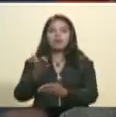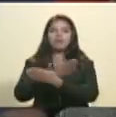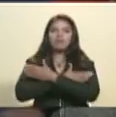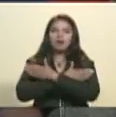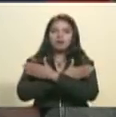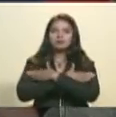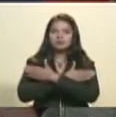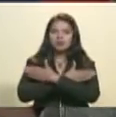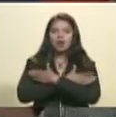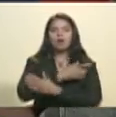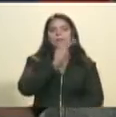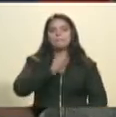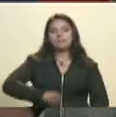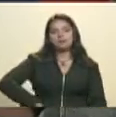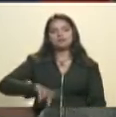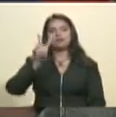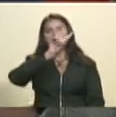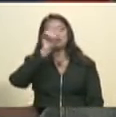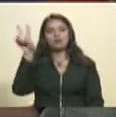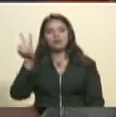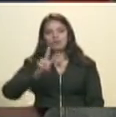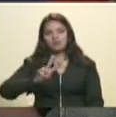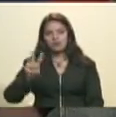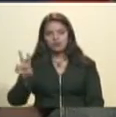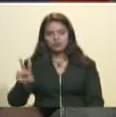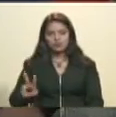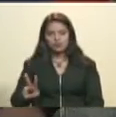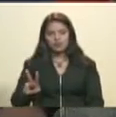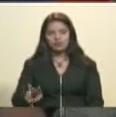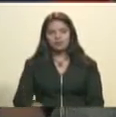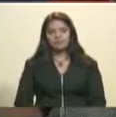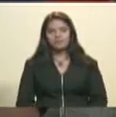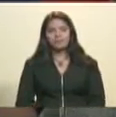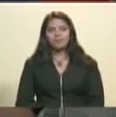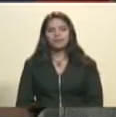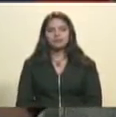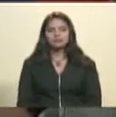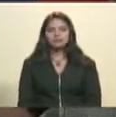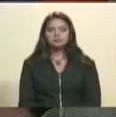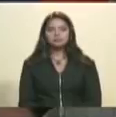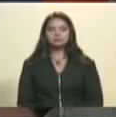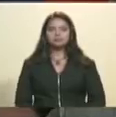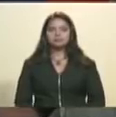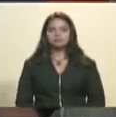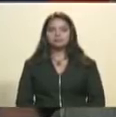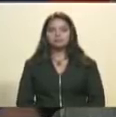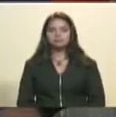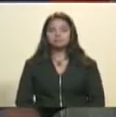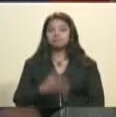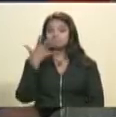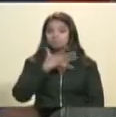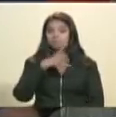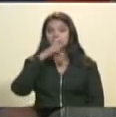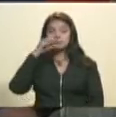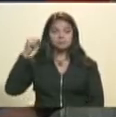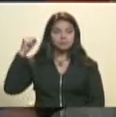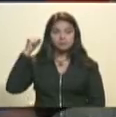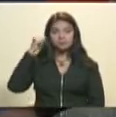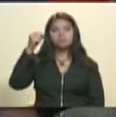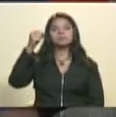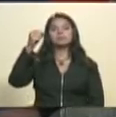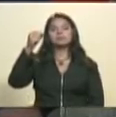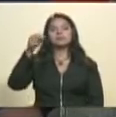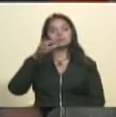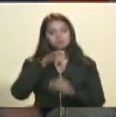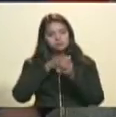al presidente constitucional de la República Bolivariana de Venezuela, Nicolás Maduro Moro, por haber